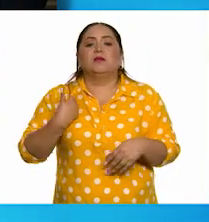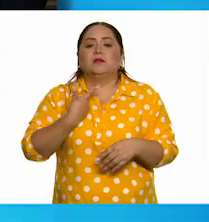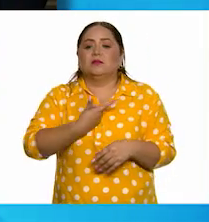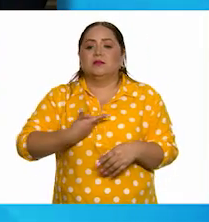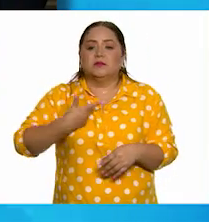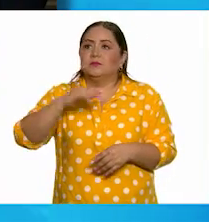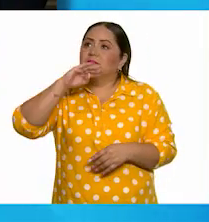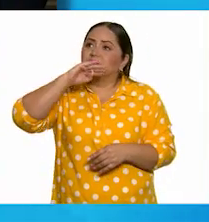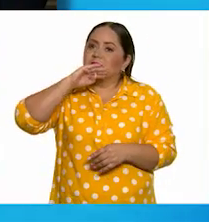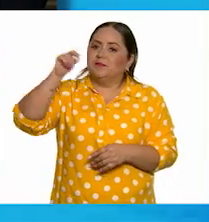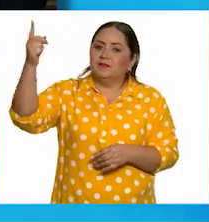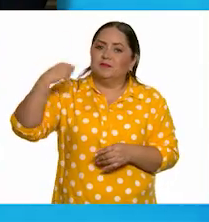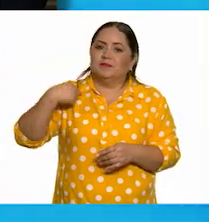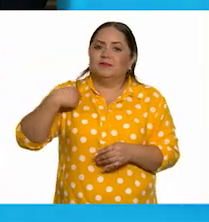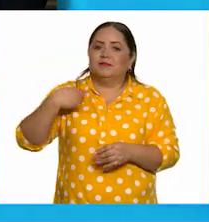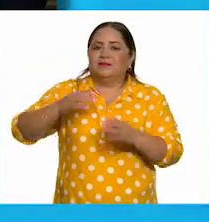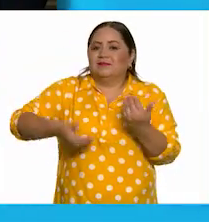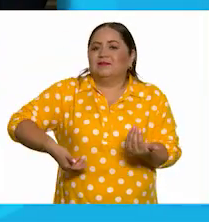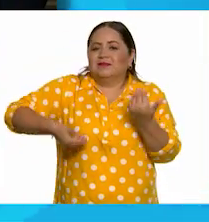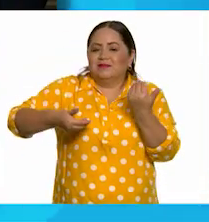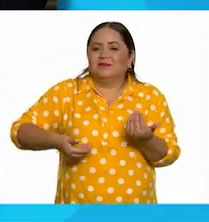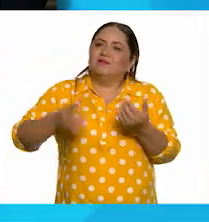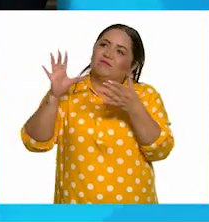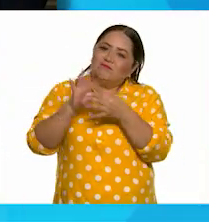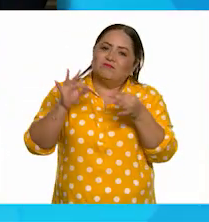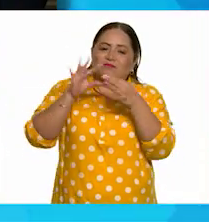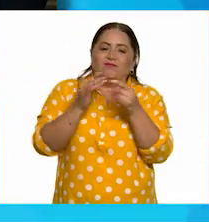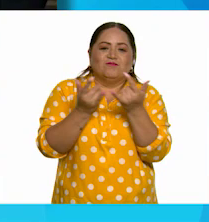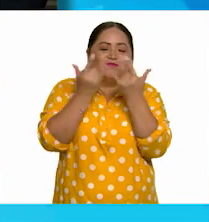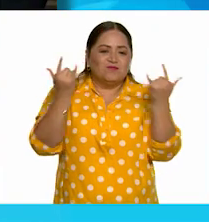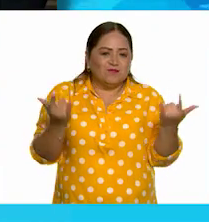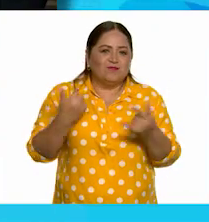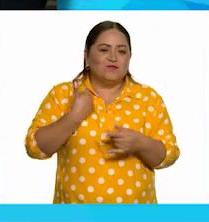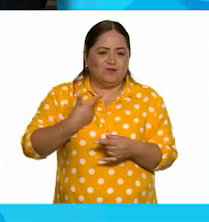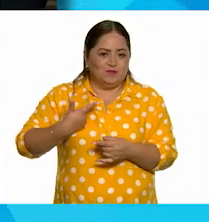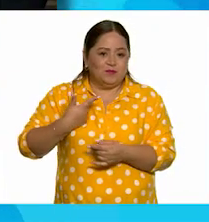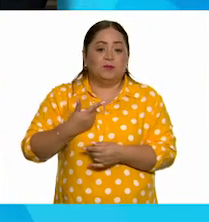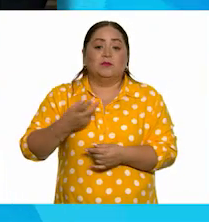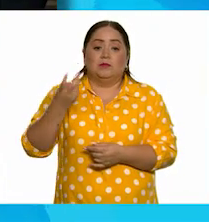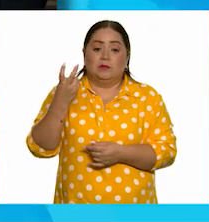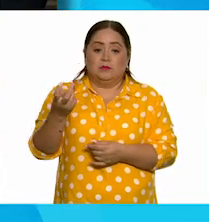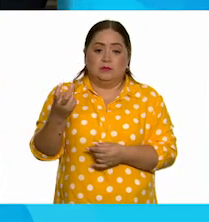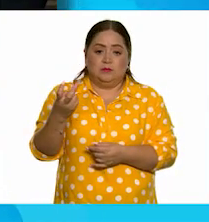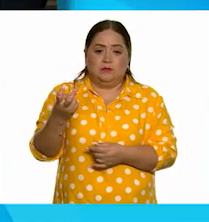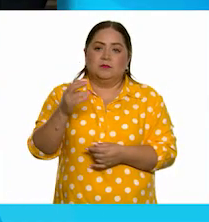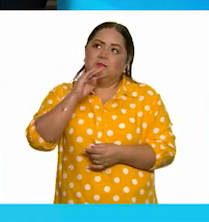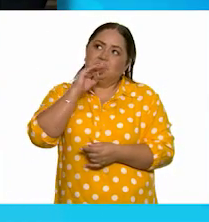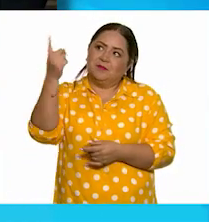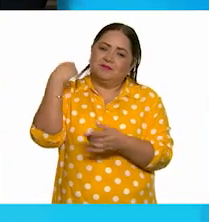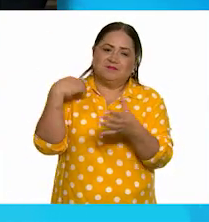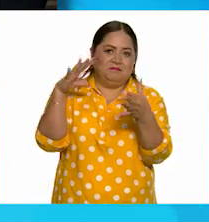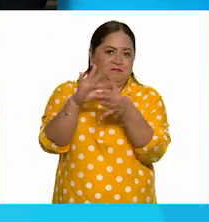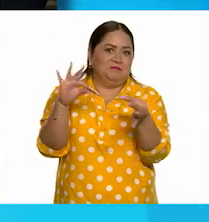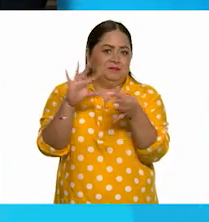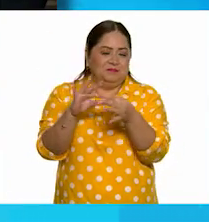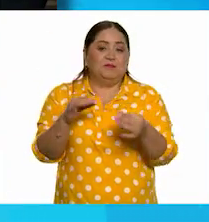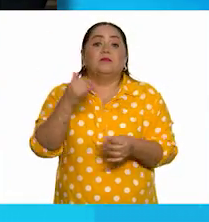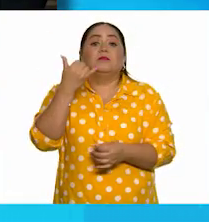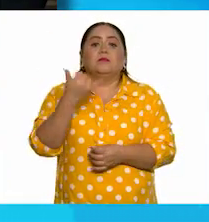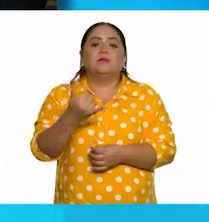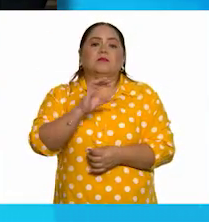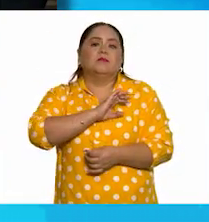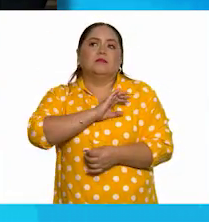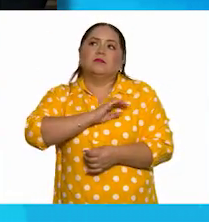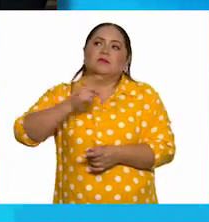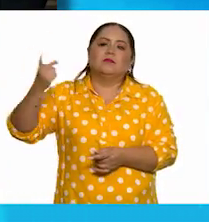gustaba que mi mamá me cargara, contara y leyera cuentos. Eso me cuenta mi mamá. Y de